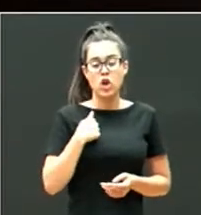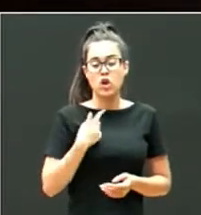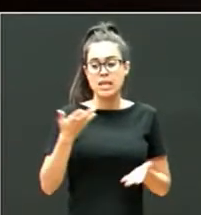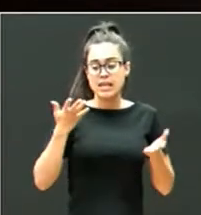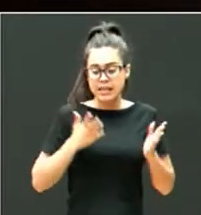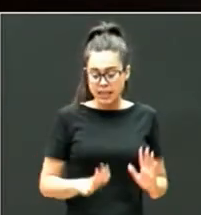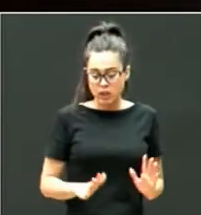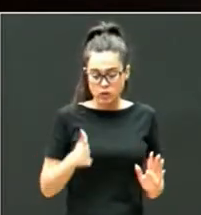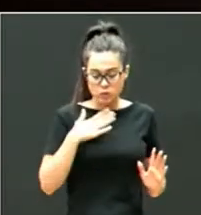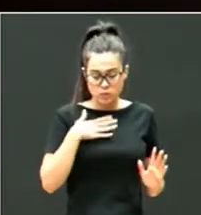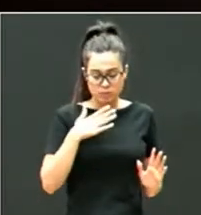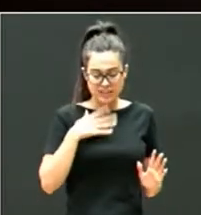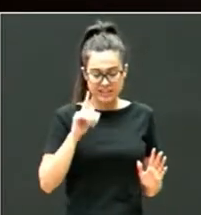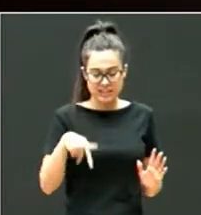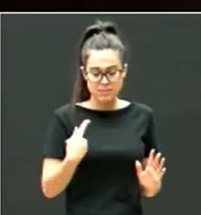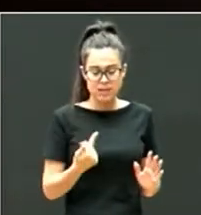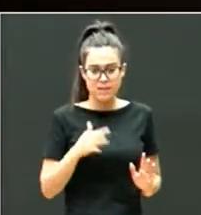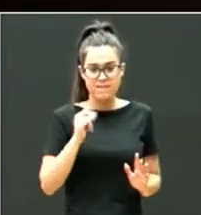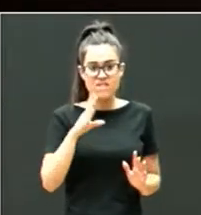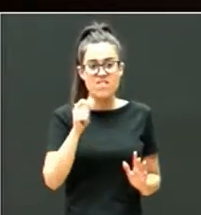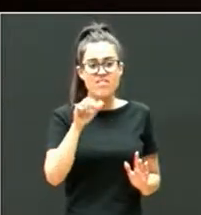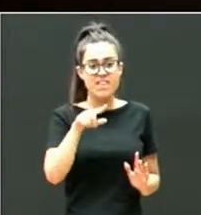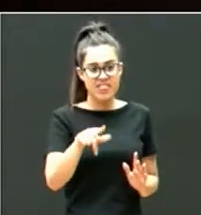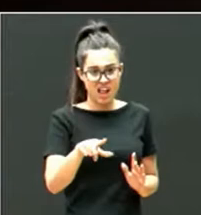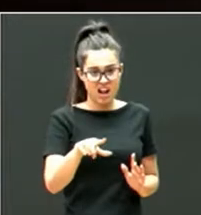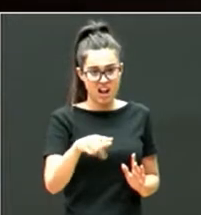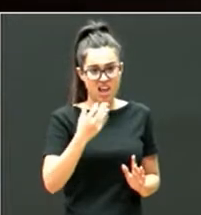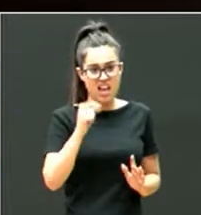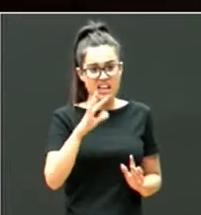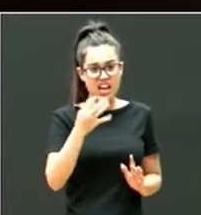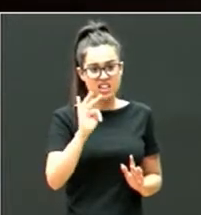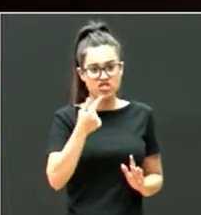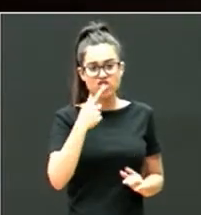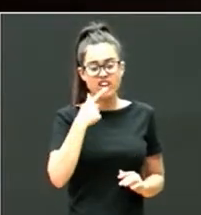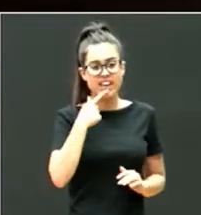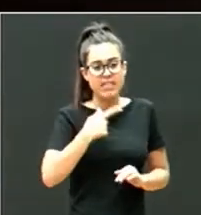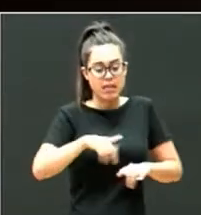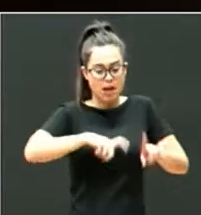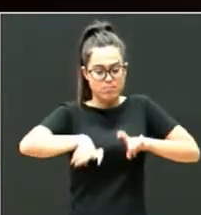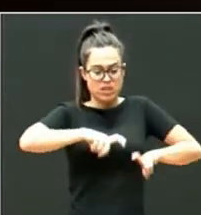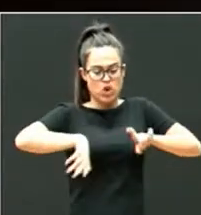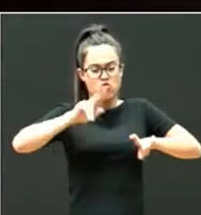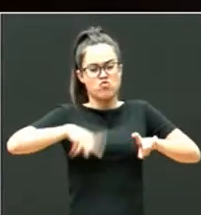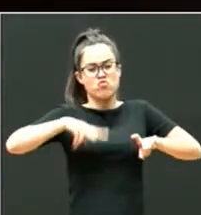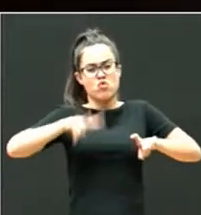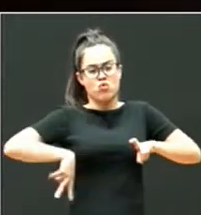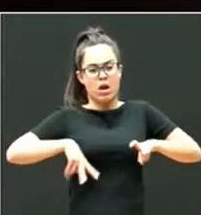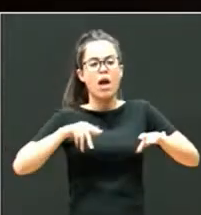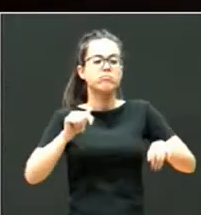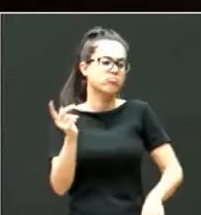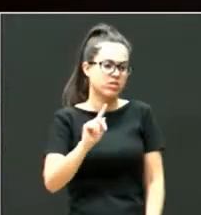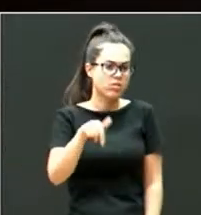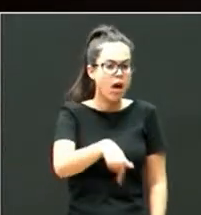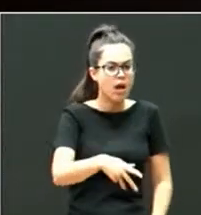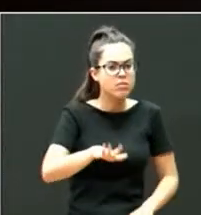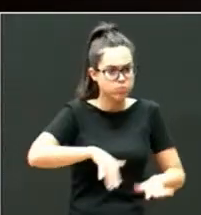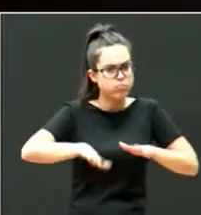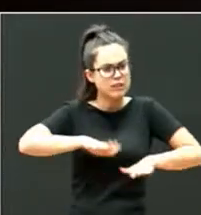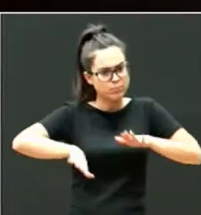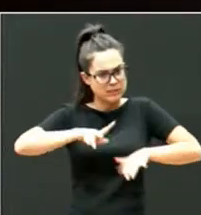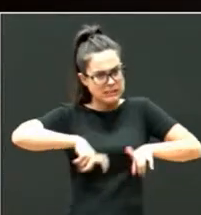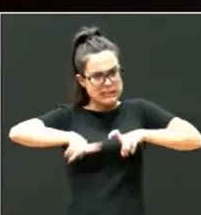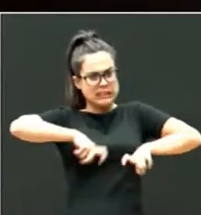y quiero contradecir a Fidel Castro en este caso, de aquello de ni un paso atrás ni para tomar impulso, no, aquí se dan pasos atrás para tomar impulso.